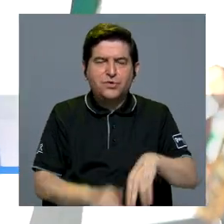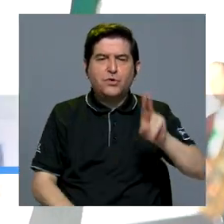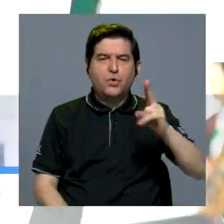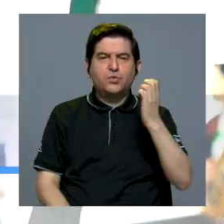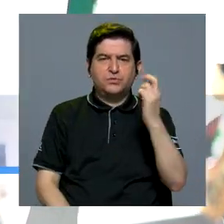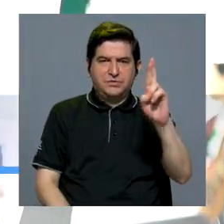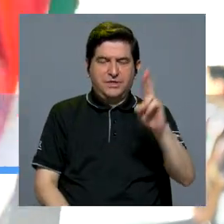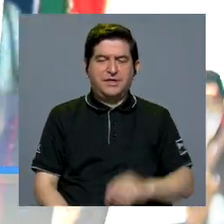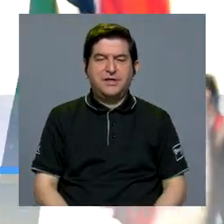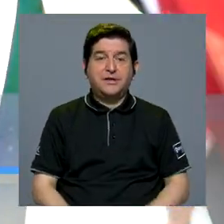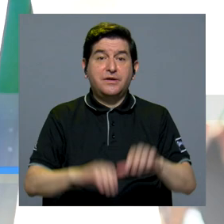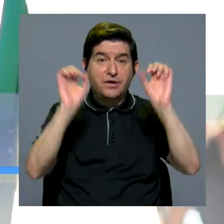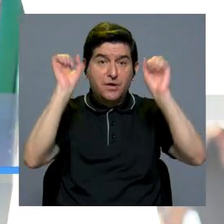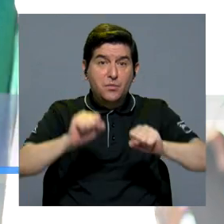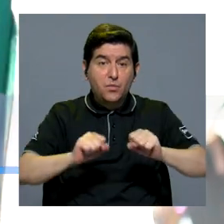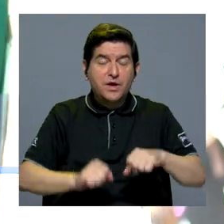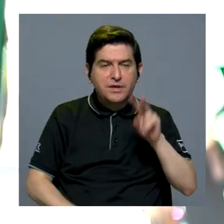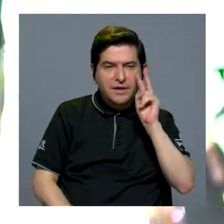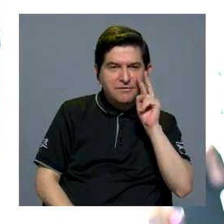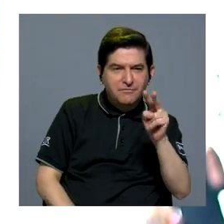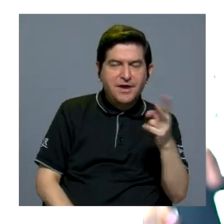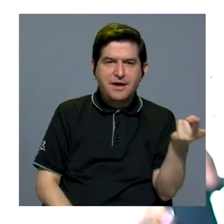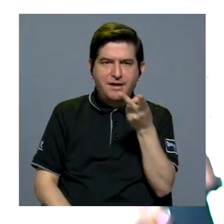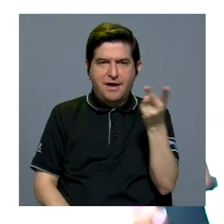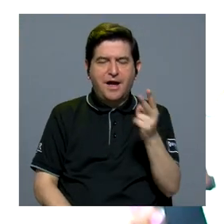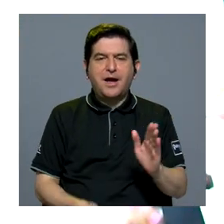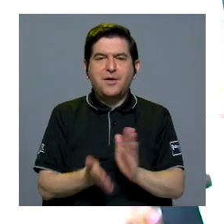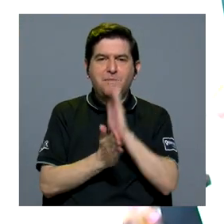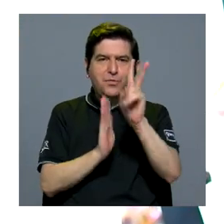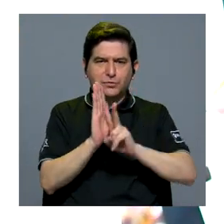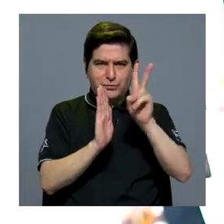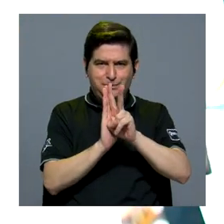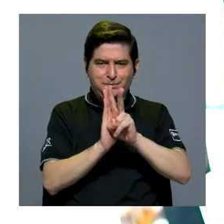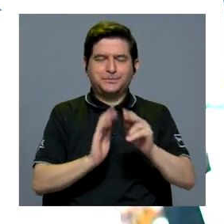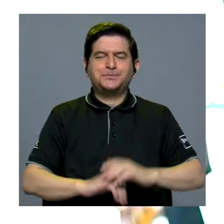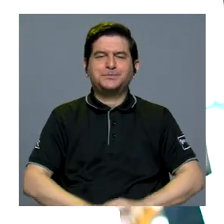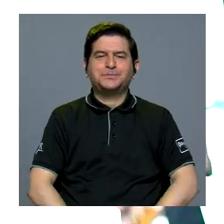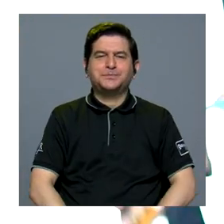la UCR para que pueda observar ambos documentales.